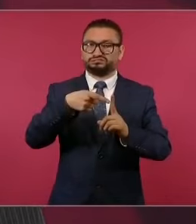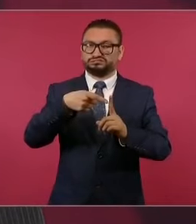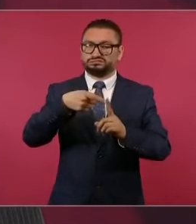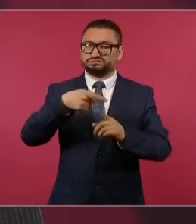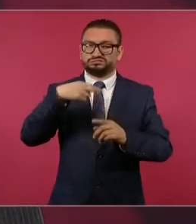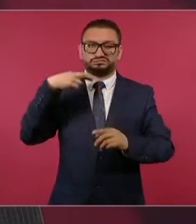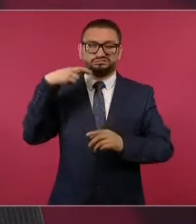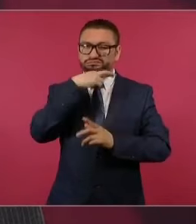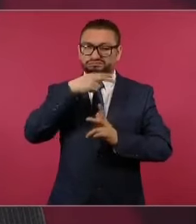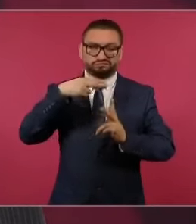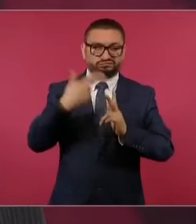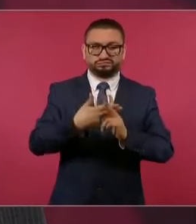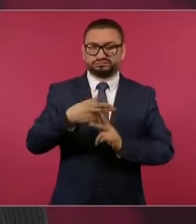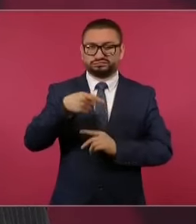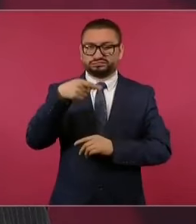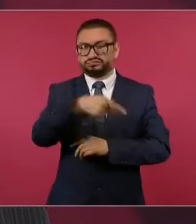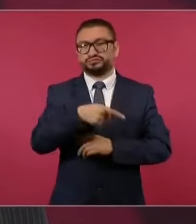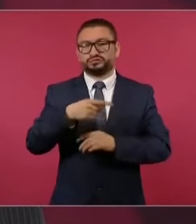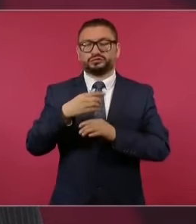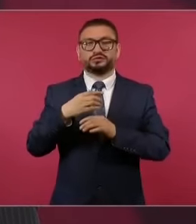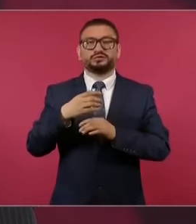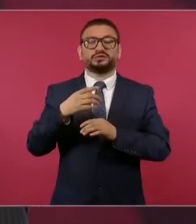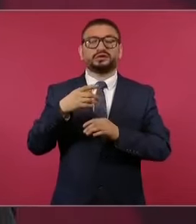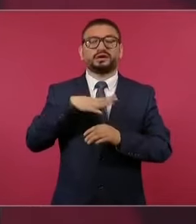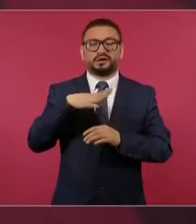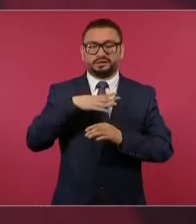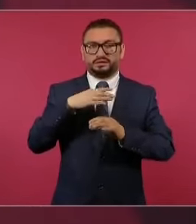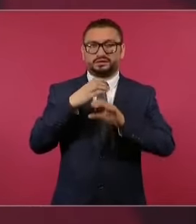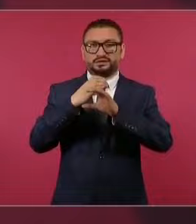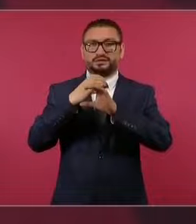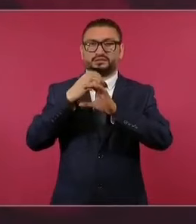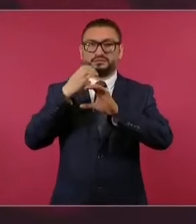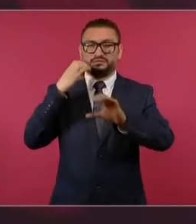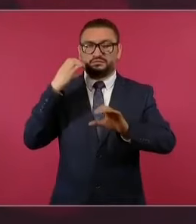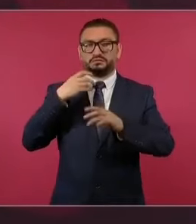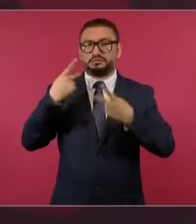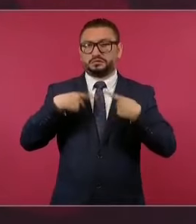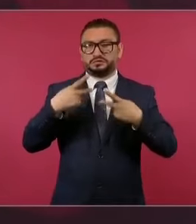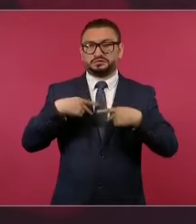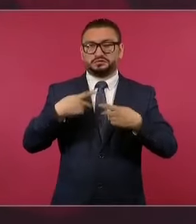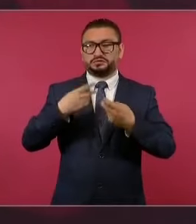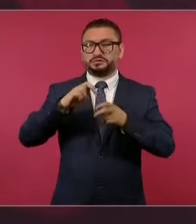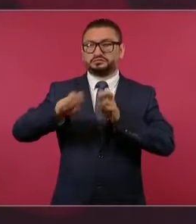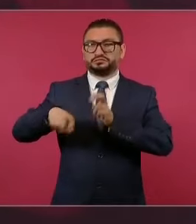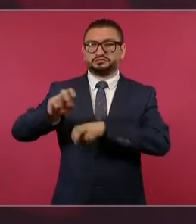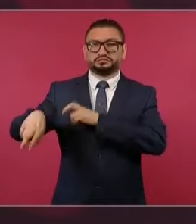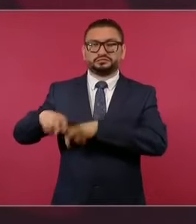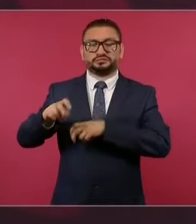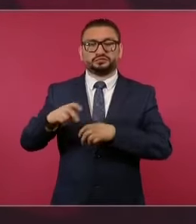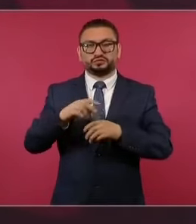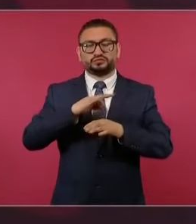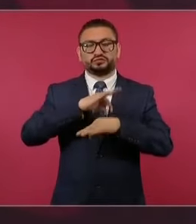fue un camión de pasaje, pero bajaron a los pasajeros